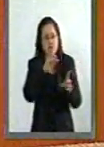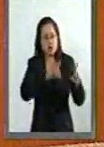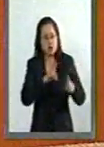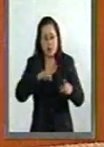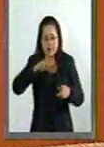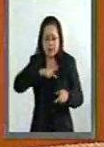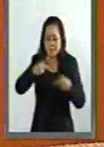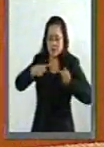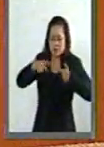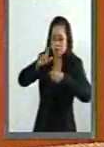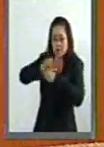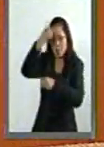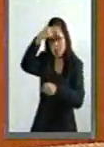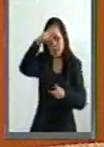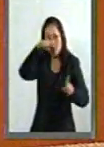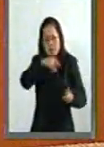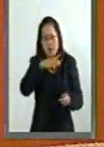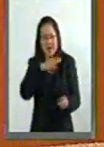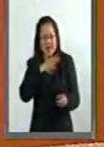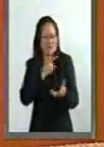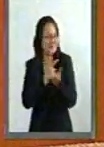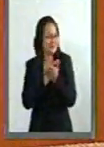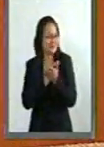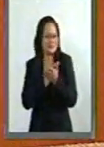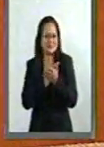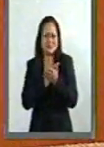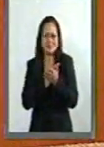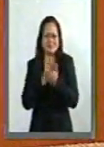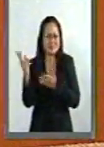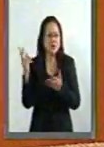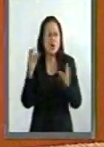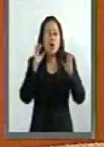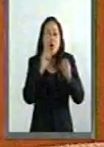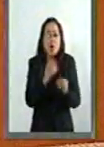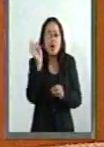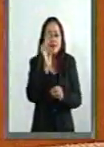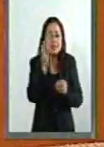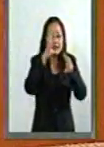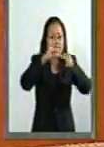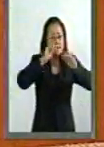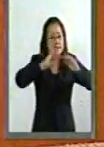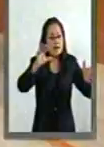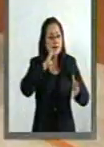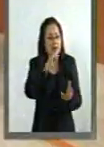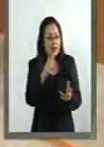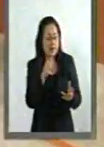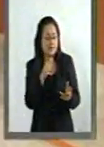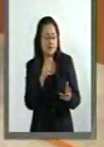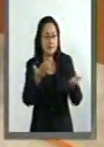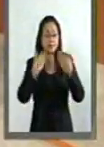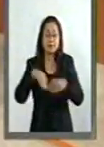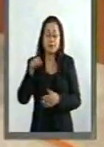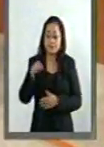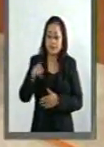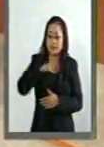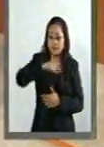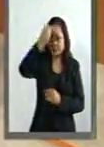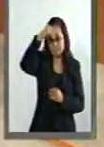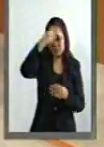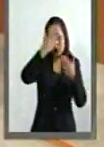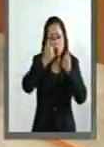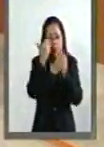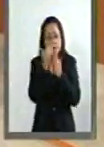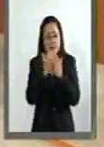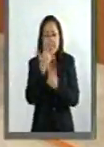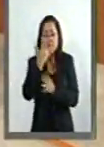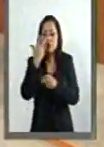gozan de una exageración o gozan de imprecisiones. Desde mi punto de vista no cumple con los